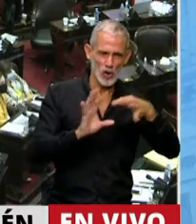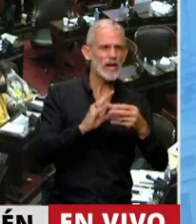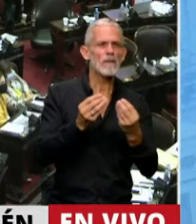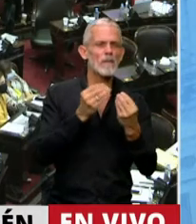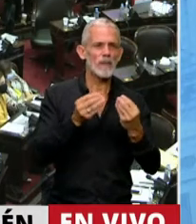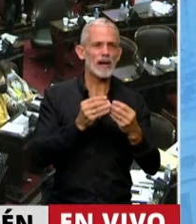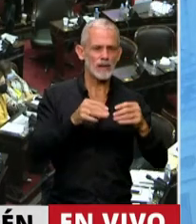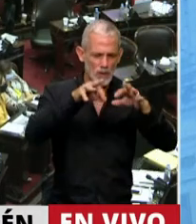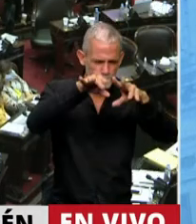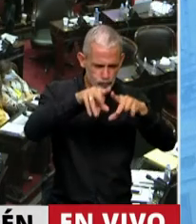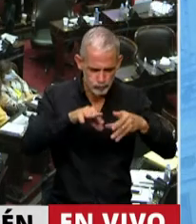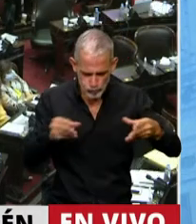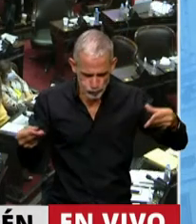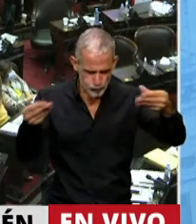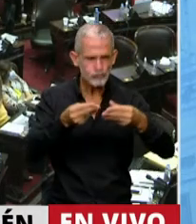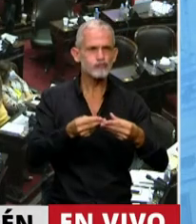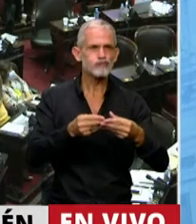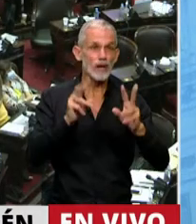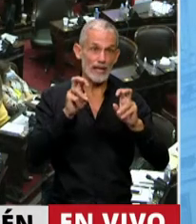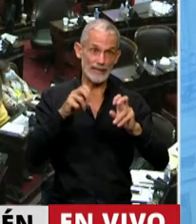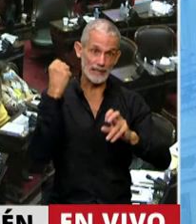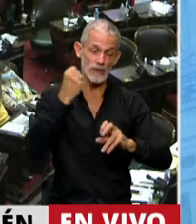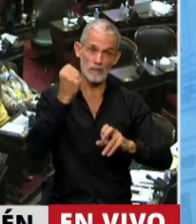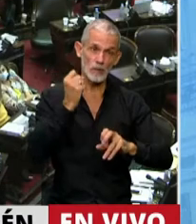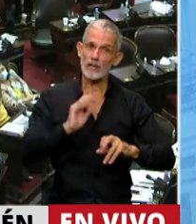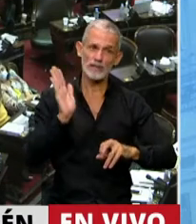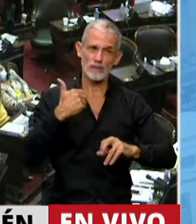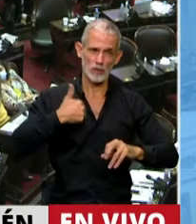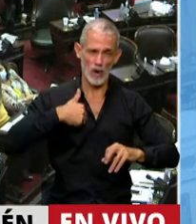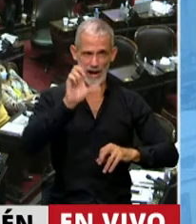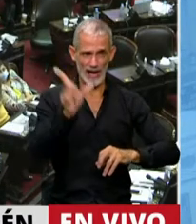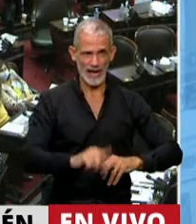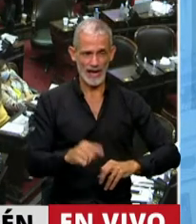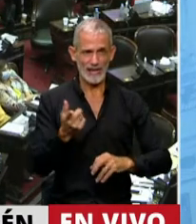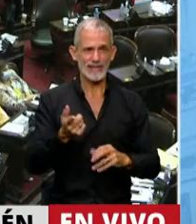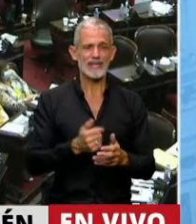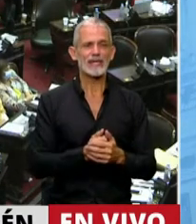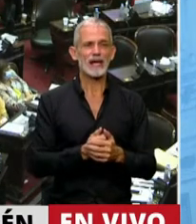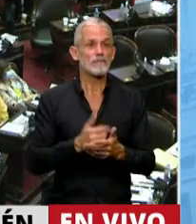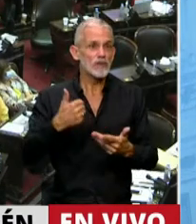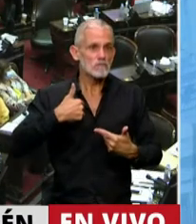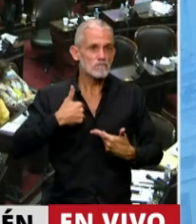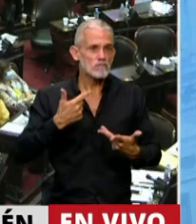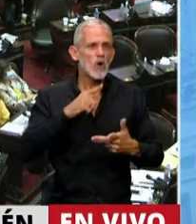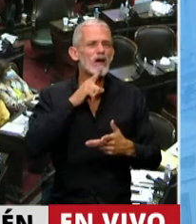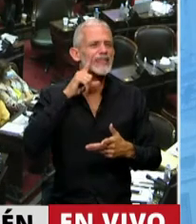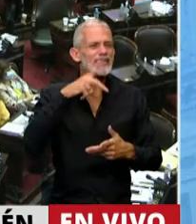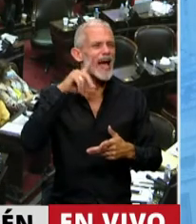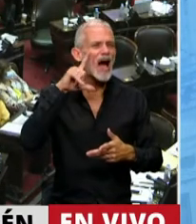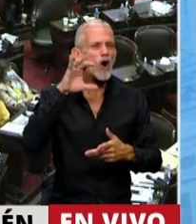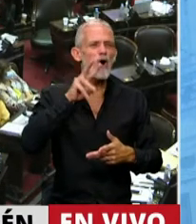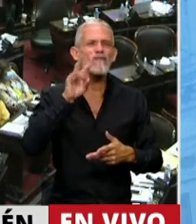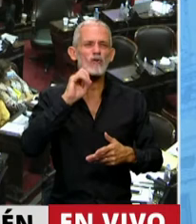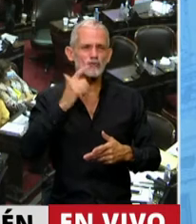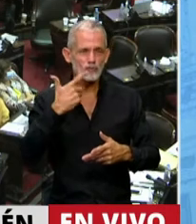arribar a un texto común referido a un tema tan importante para nuestro país y hago votos seguramente compartidos